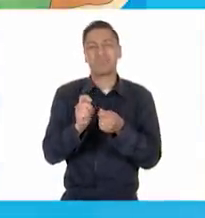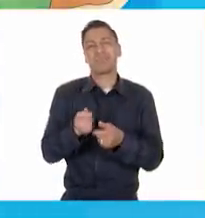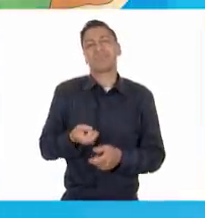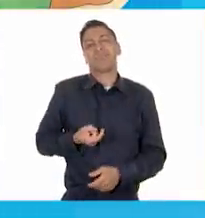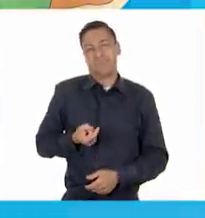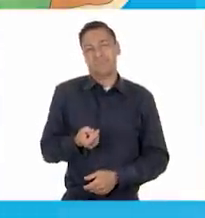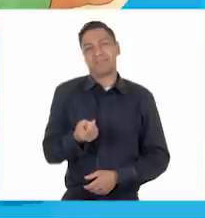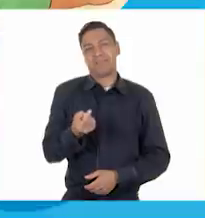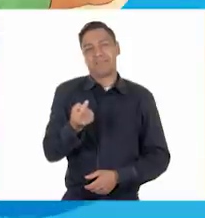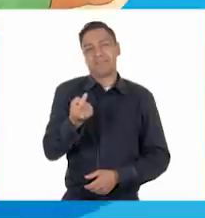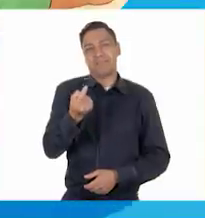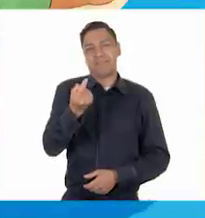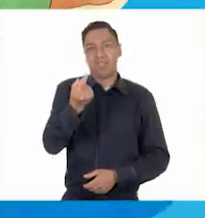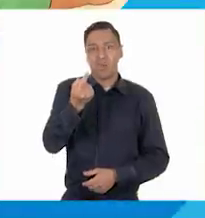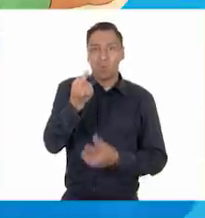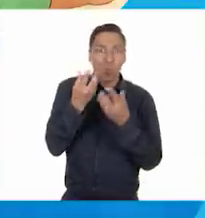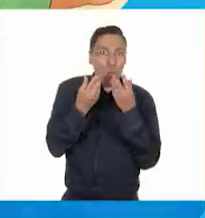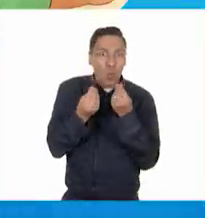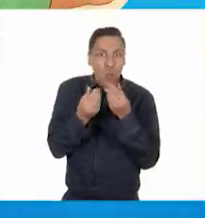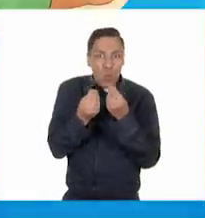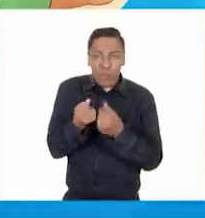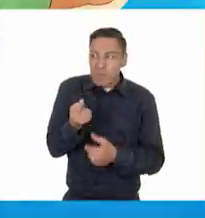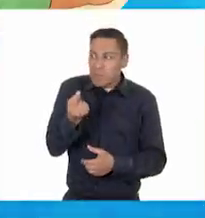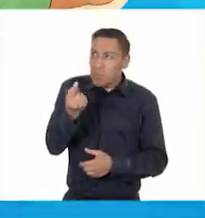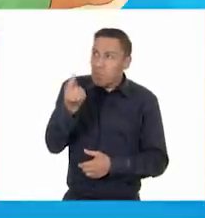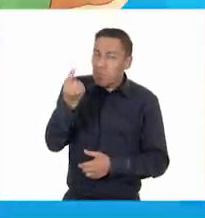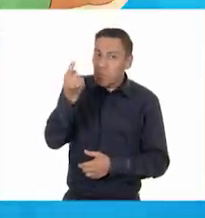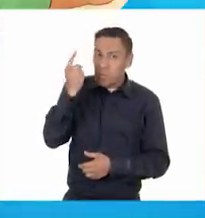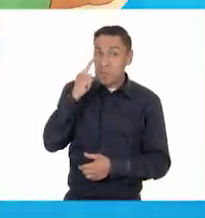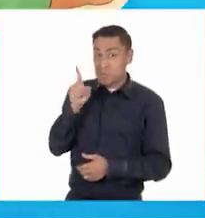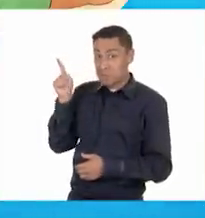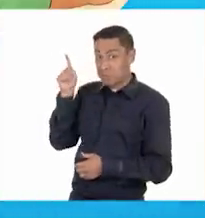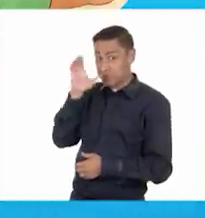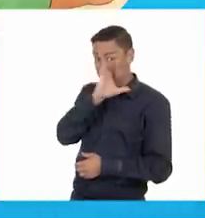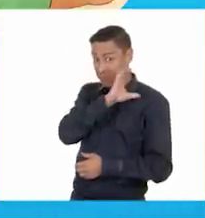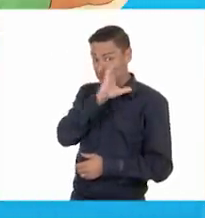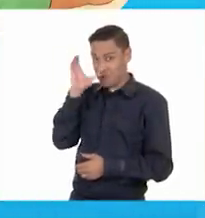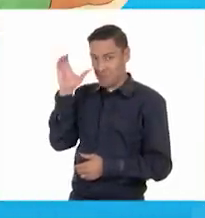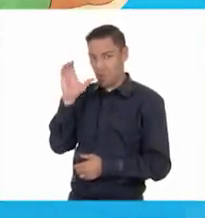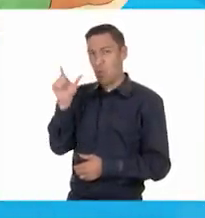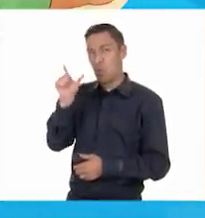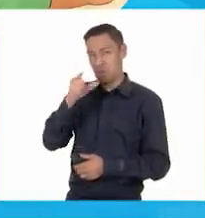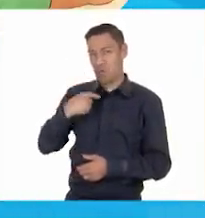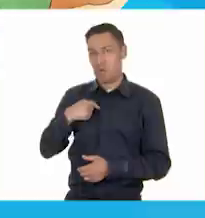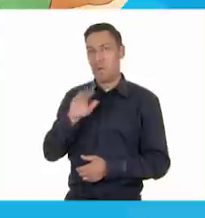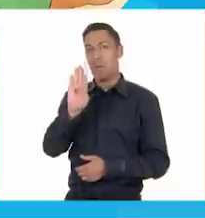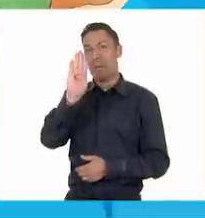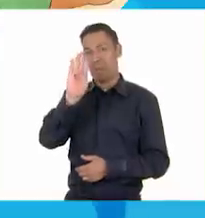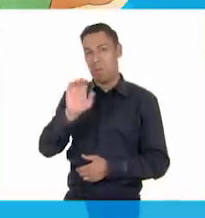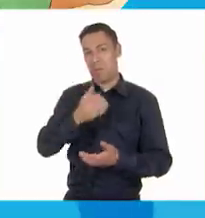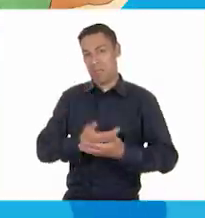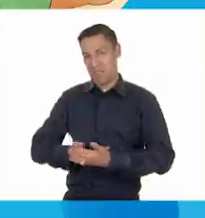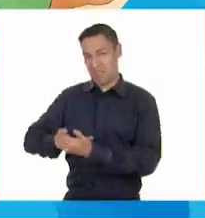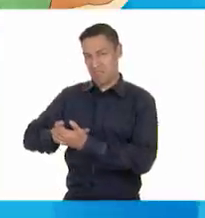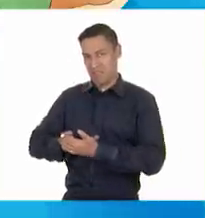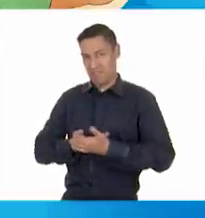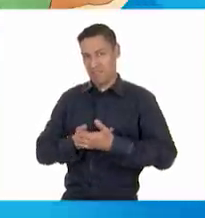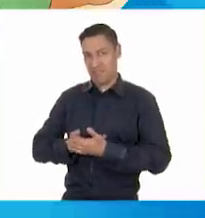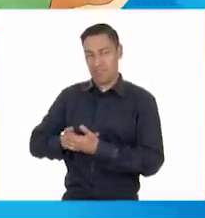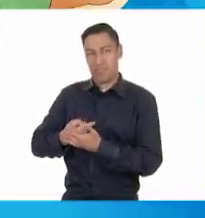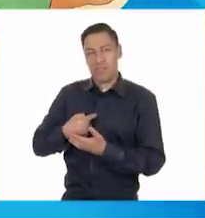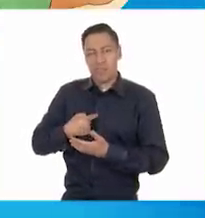He crecido mucho. Esta es una fotografía de cuando era un bebé. No puedo creer lo